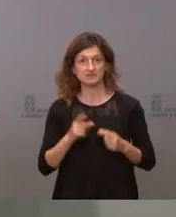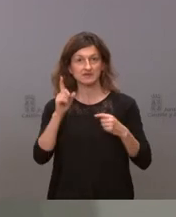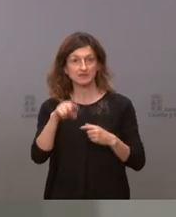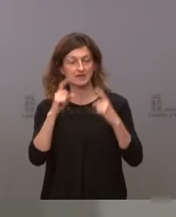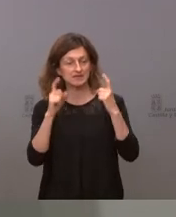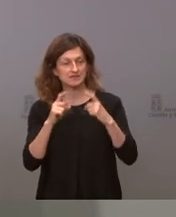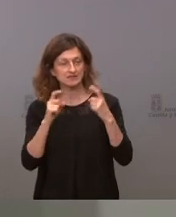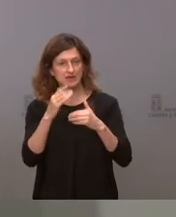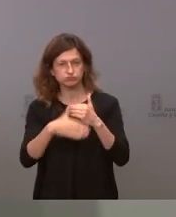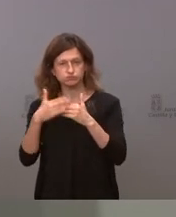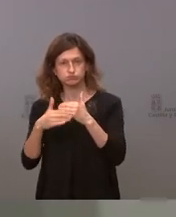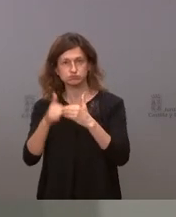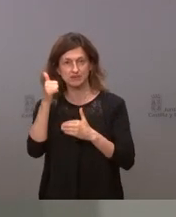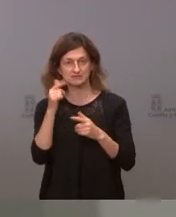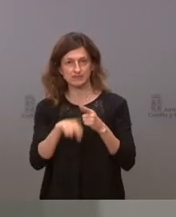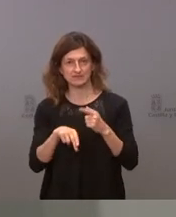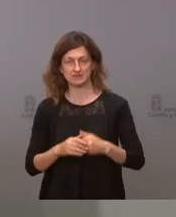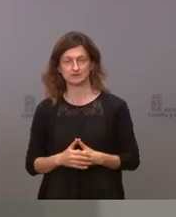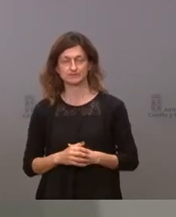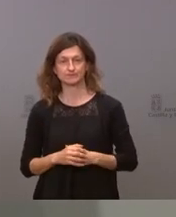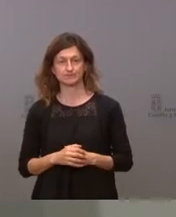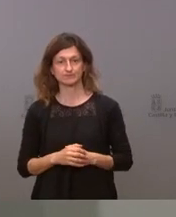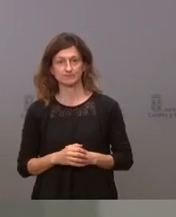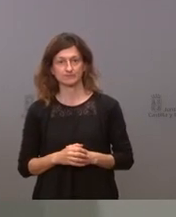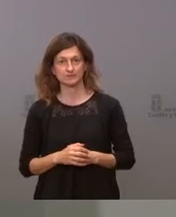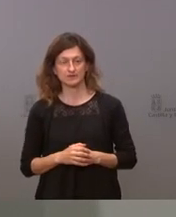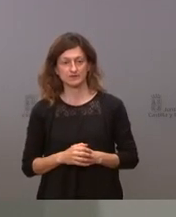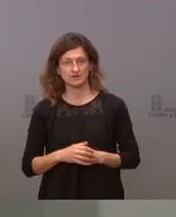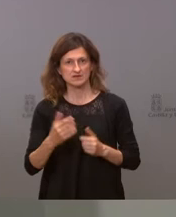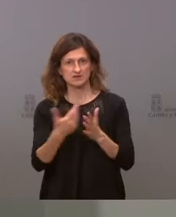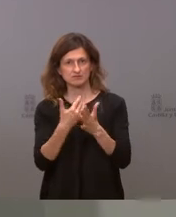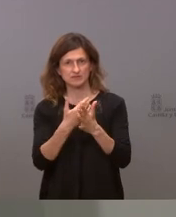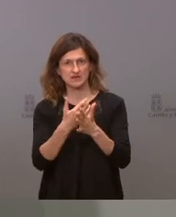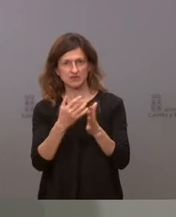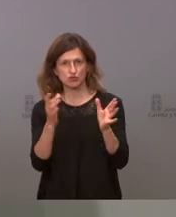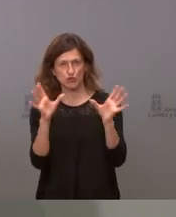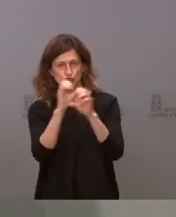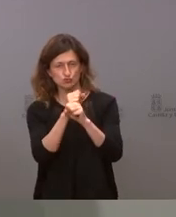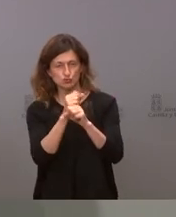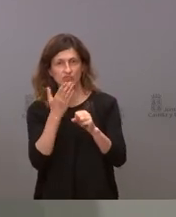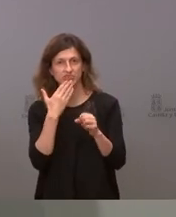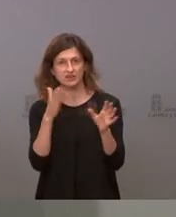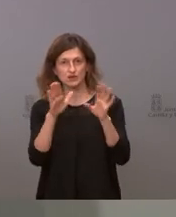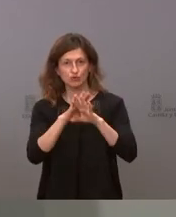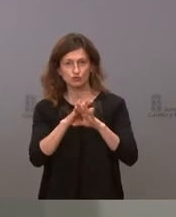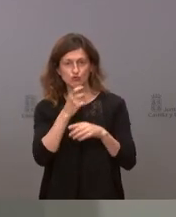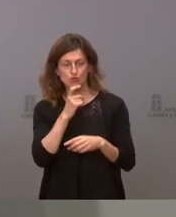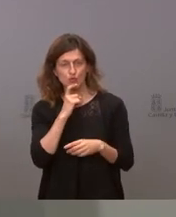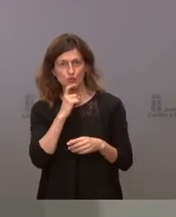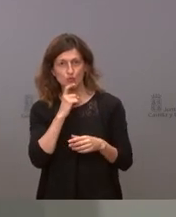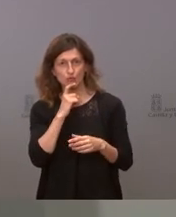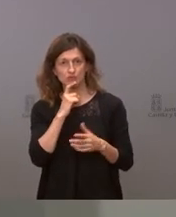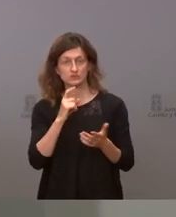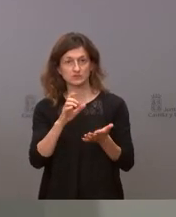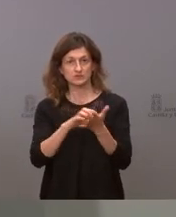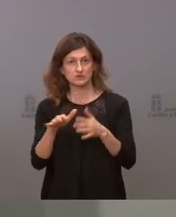tomar medidas restrictivas en ninguna provincia me he perdido algo pero no me ha quedado claro el ocio nocturno cómo va a quedar si lo van a aplicar ya en toda la